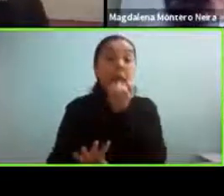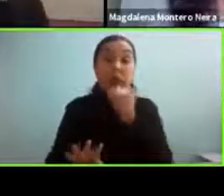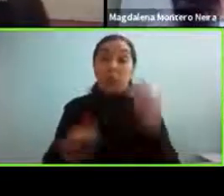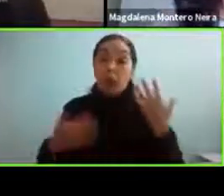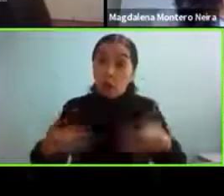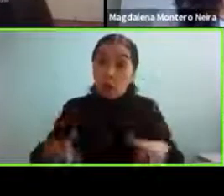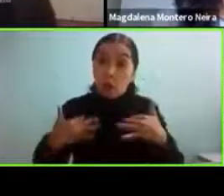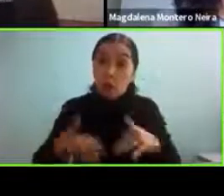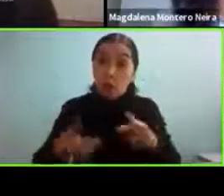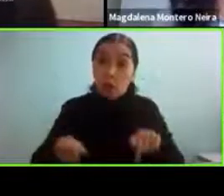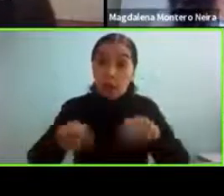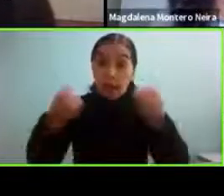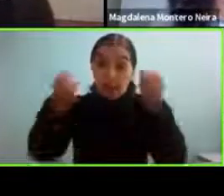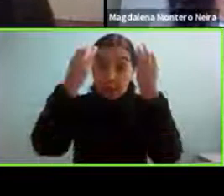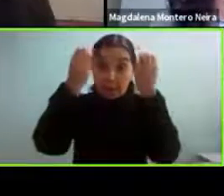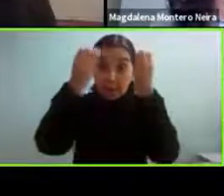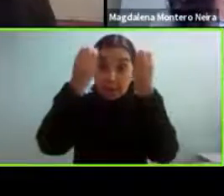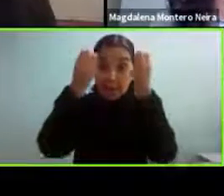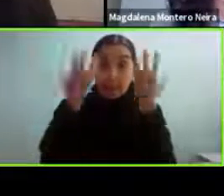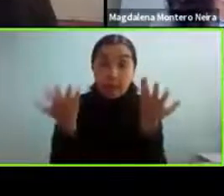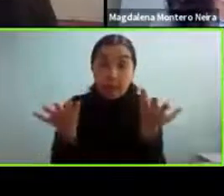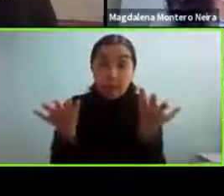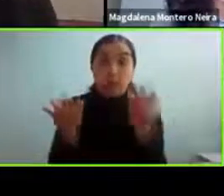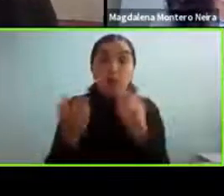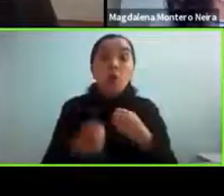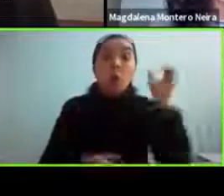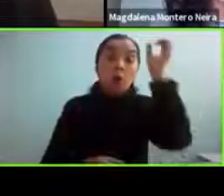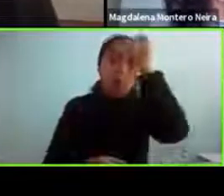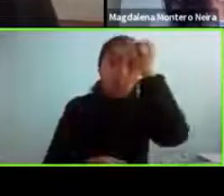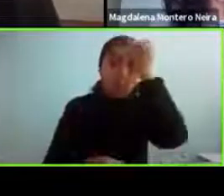entonces qué opinión tienen ustedes con respecto a la maternidad en esto